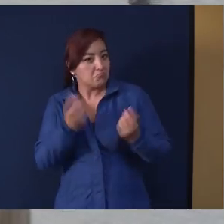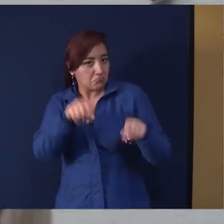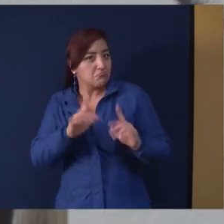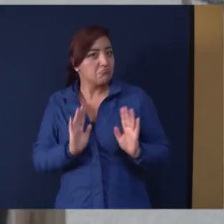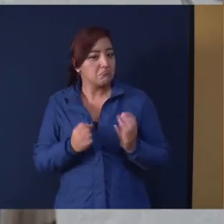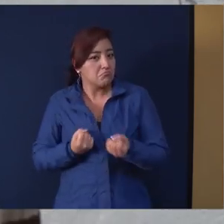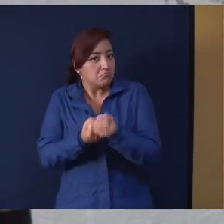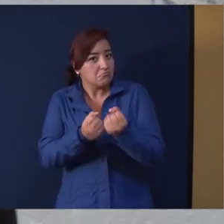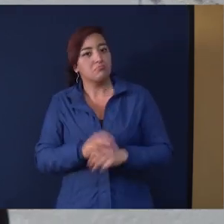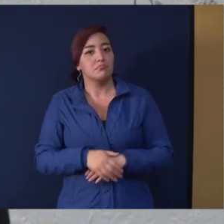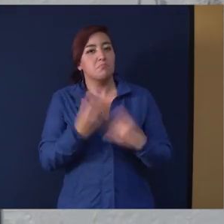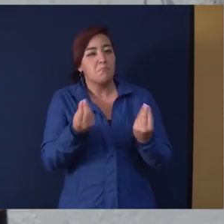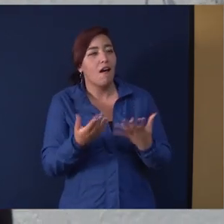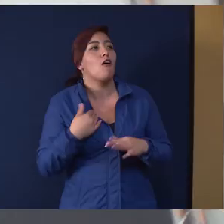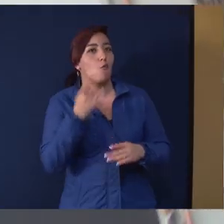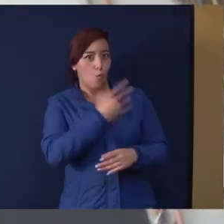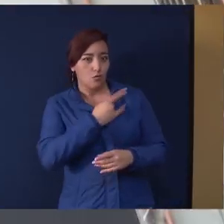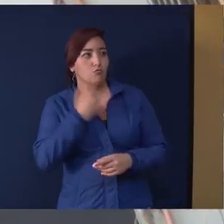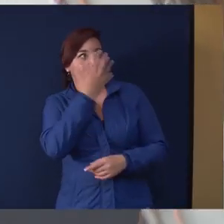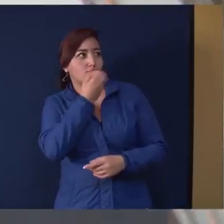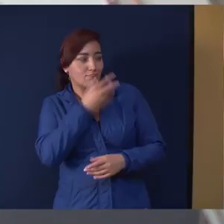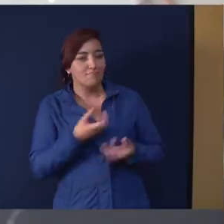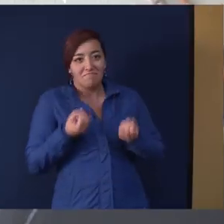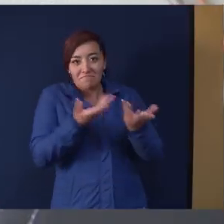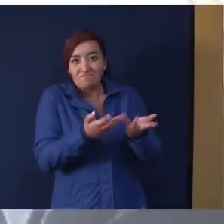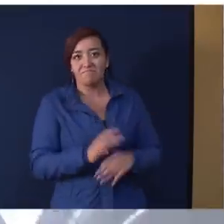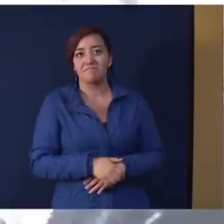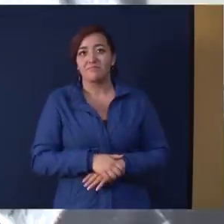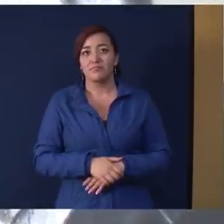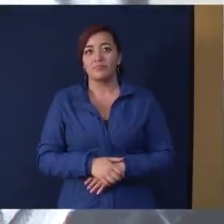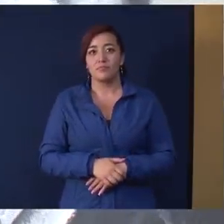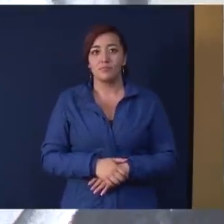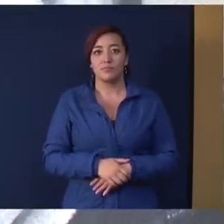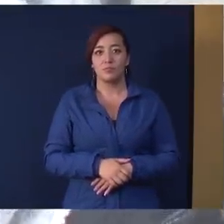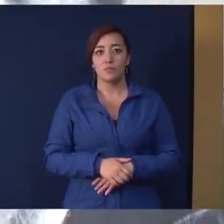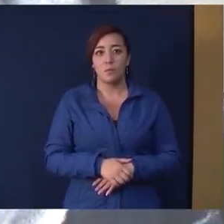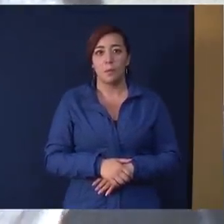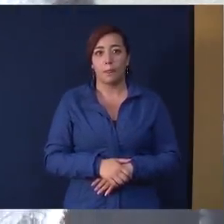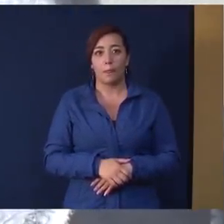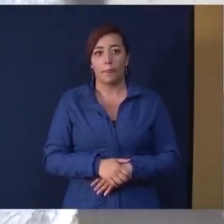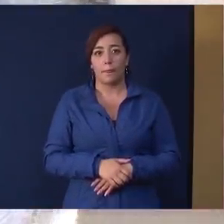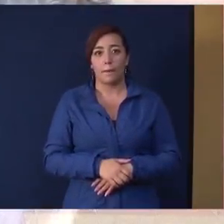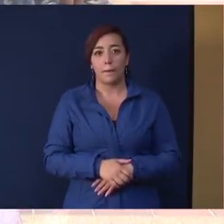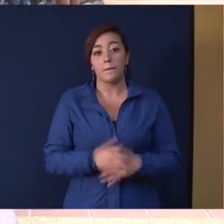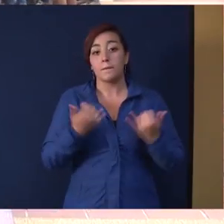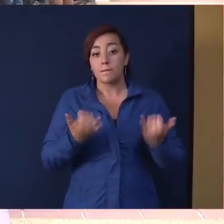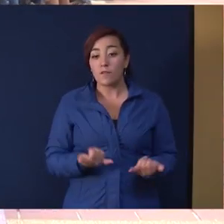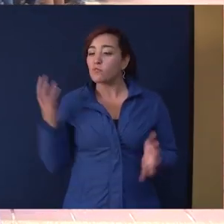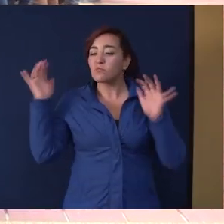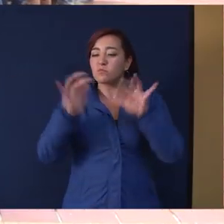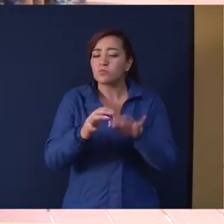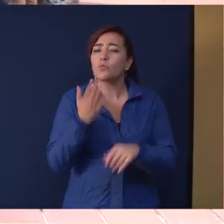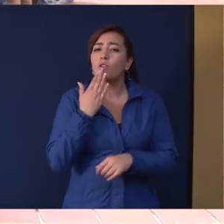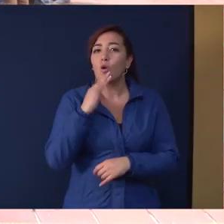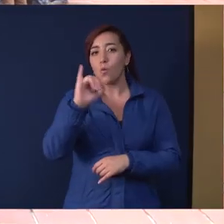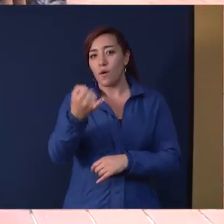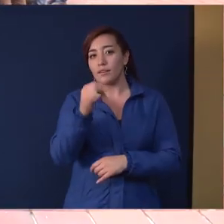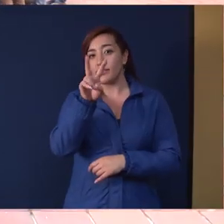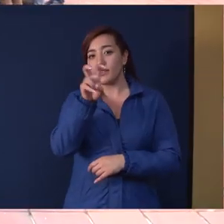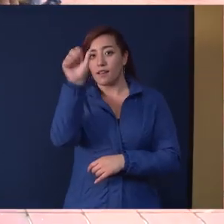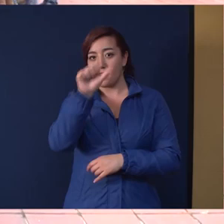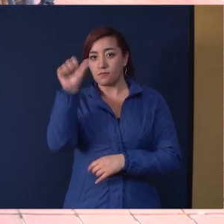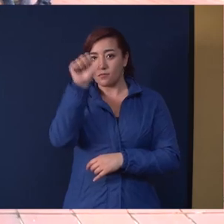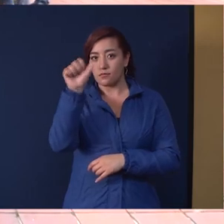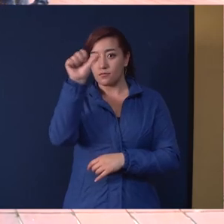para el embellecimiento de la universidad Estamos reunidos hoy jueves 7 de agosto